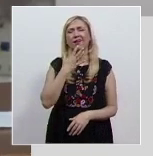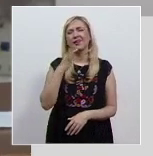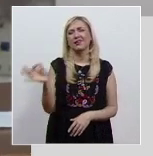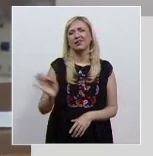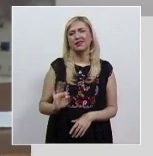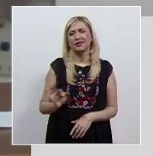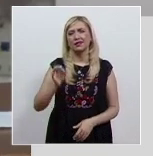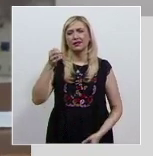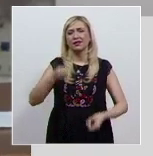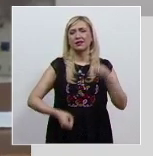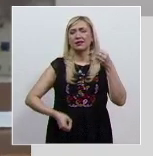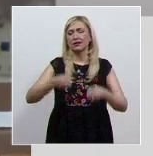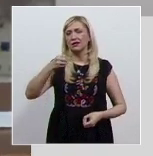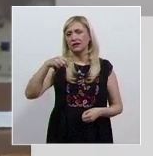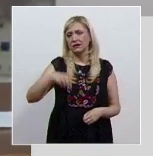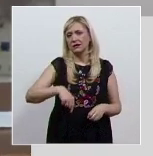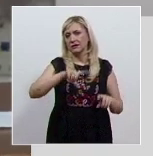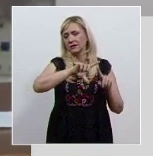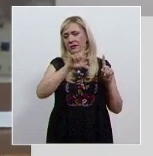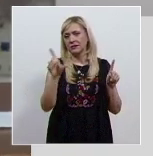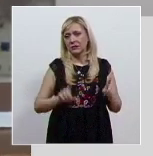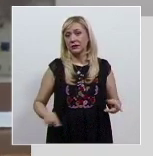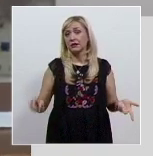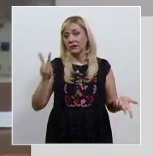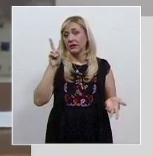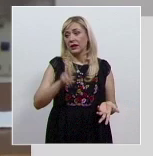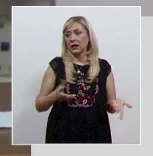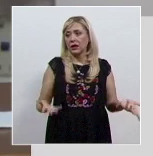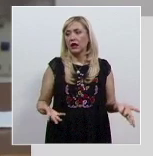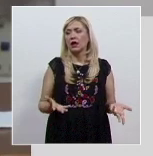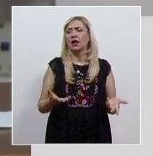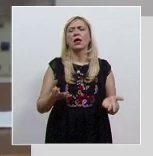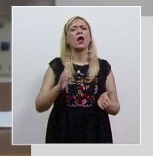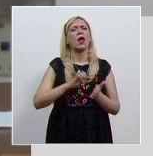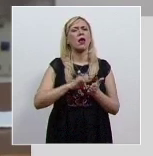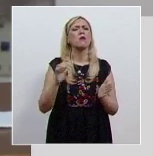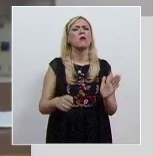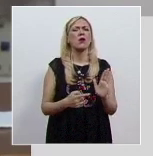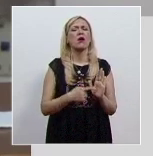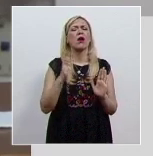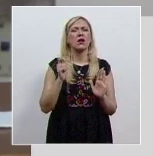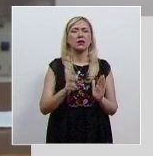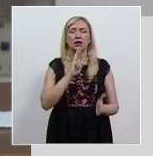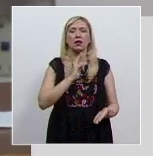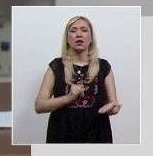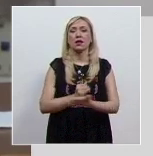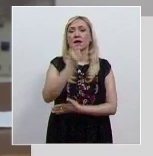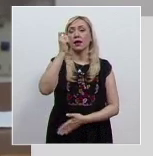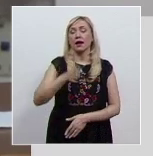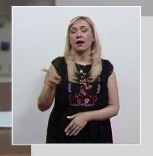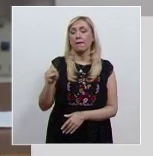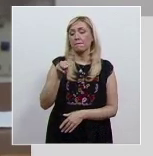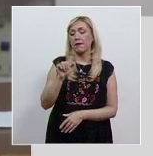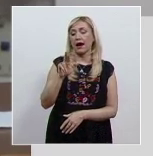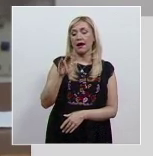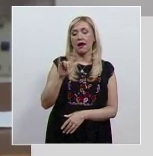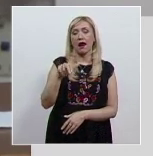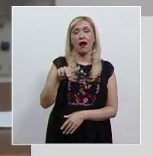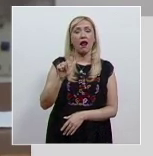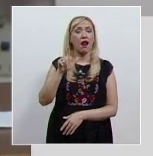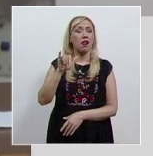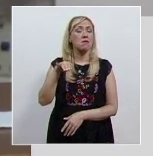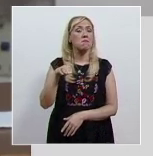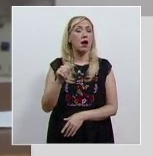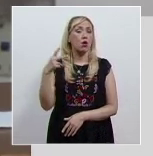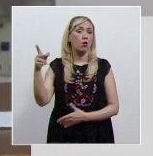judicial y de administración de justicia. Claro ejemplo de eso es la sentencia de Mariana Lima, que la Corte tiene como un